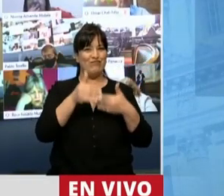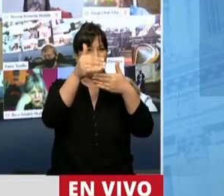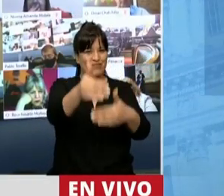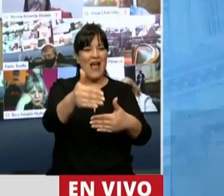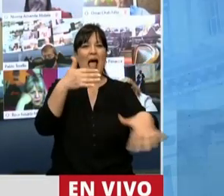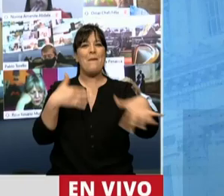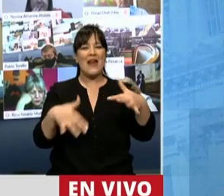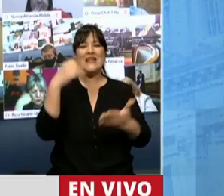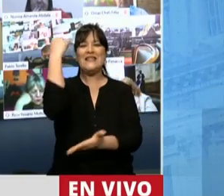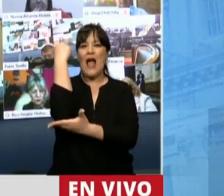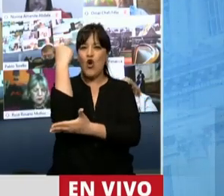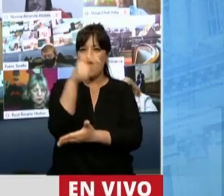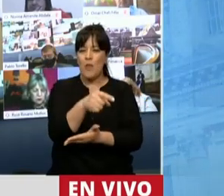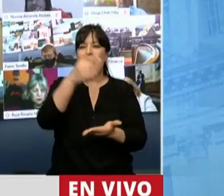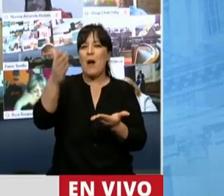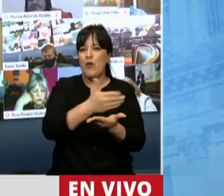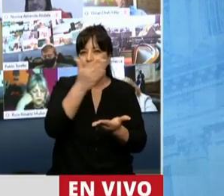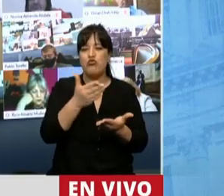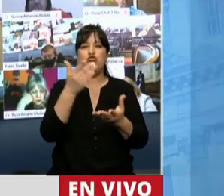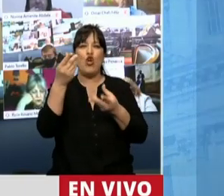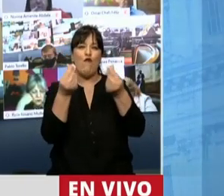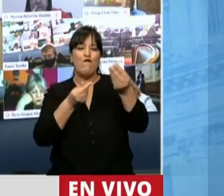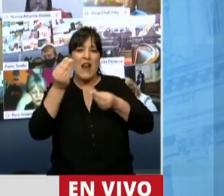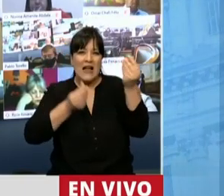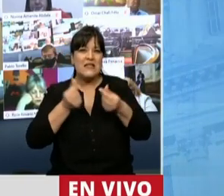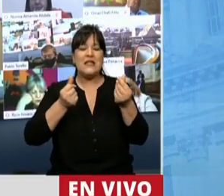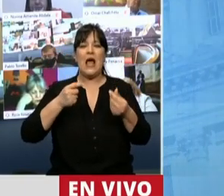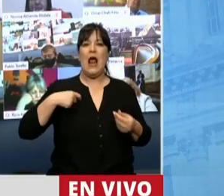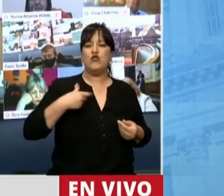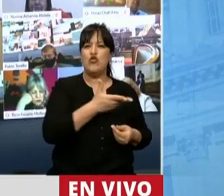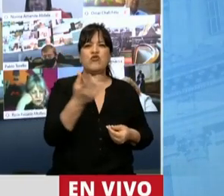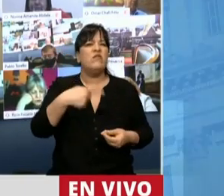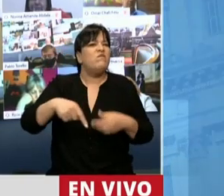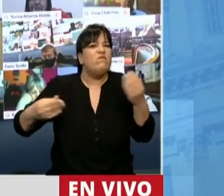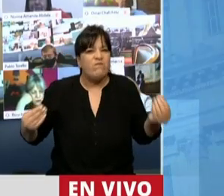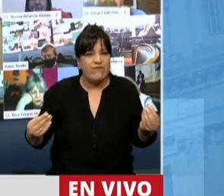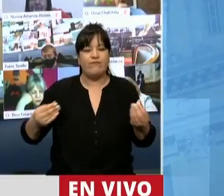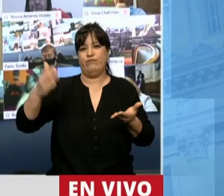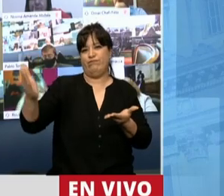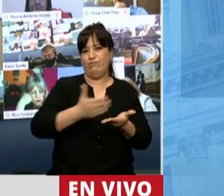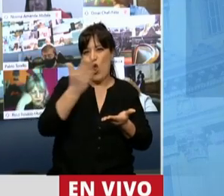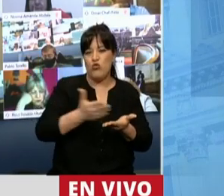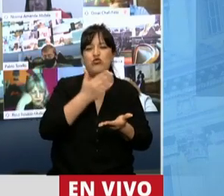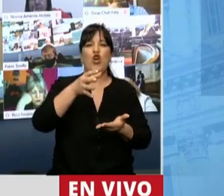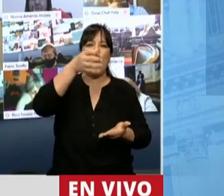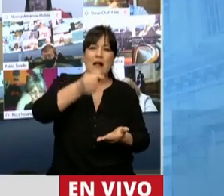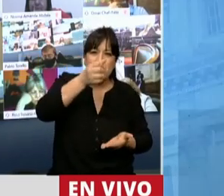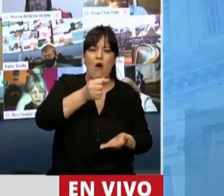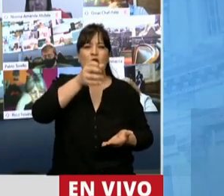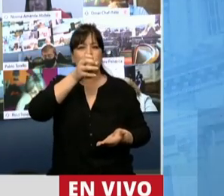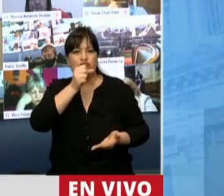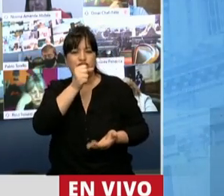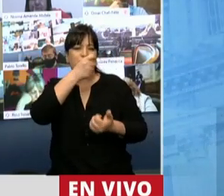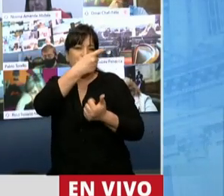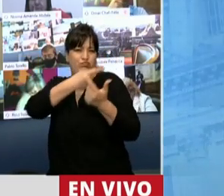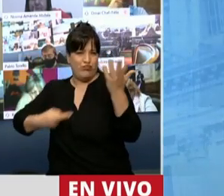económica, productiva, financiera y social de la cadena de producción citrícola. Es